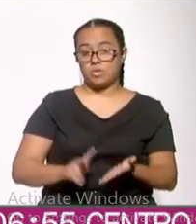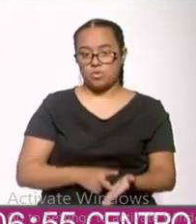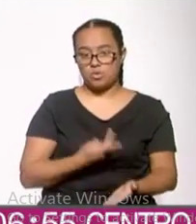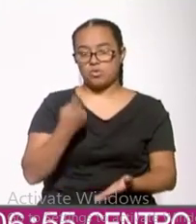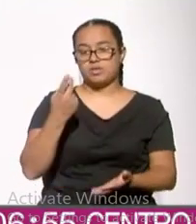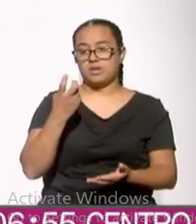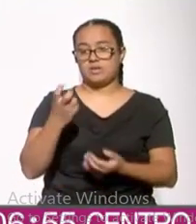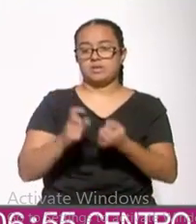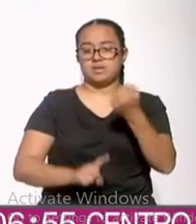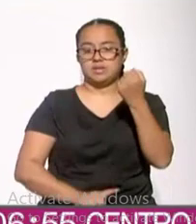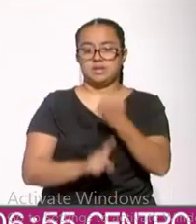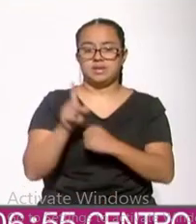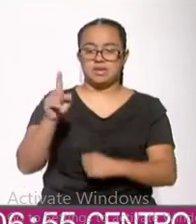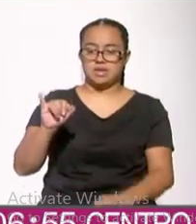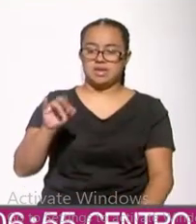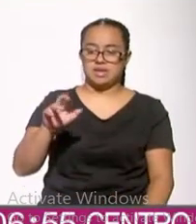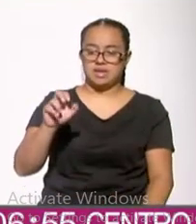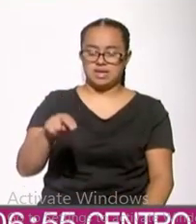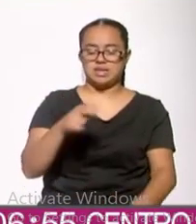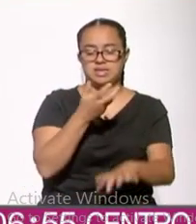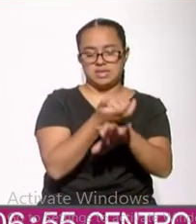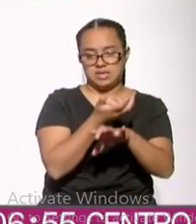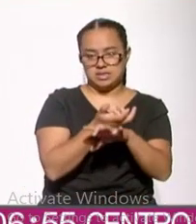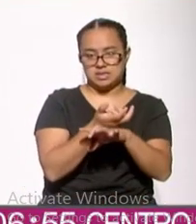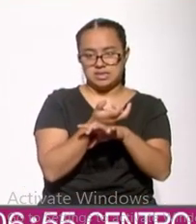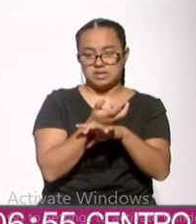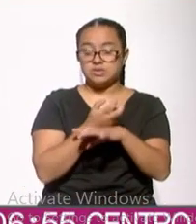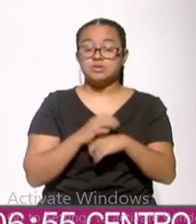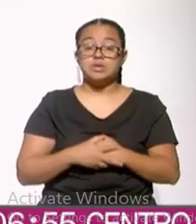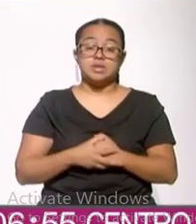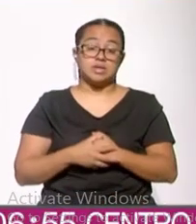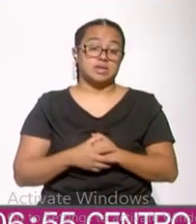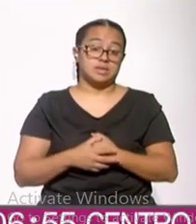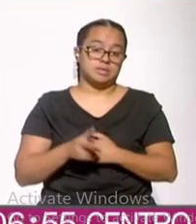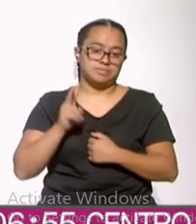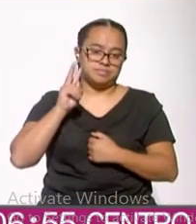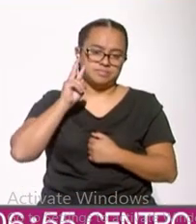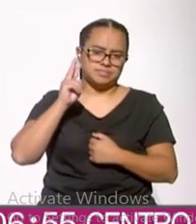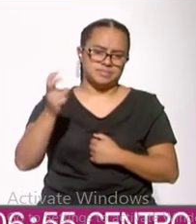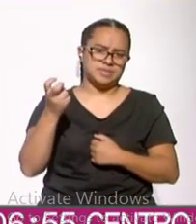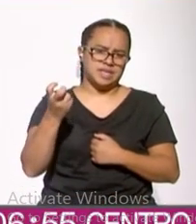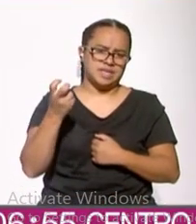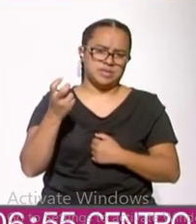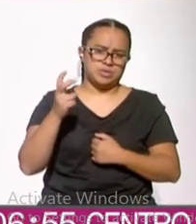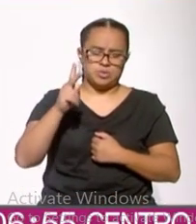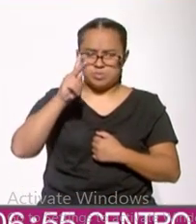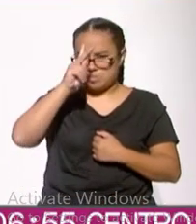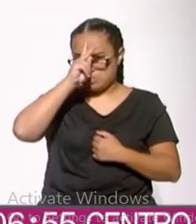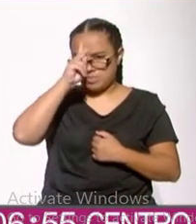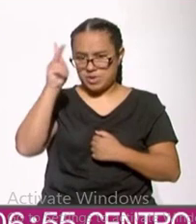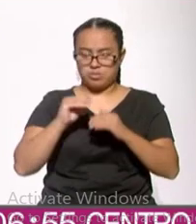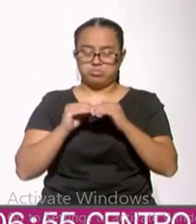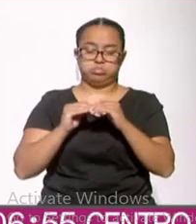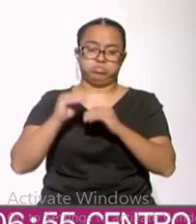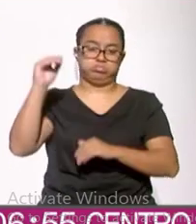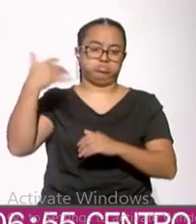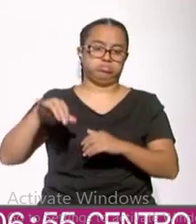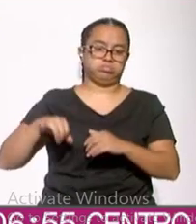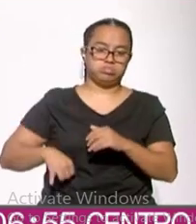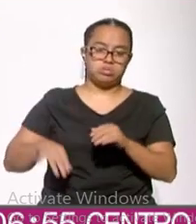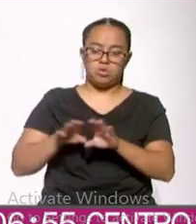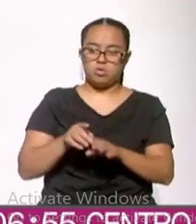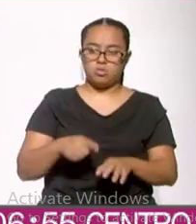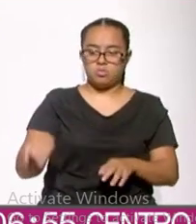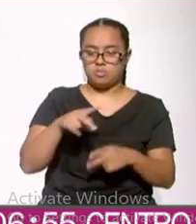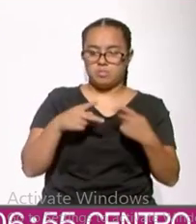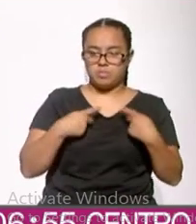reactivó el conflicto con Irán, entre Estados Unidos y Irán. Y si ves, este se me hace un desarrollo interesante en términos de opinión